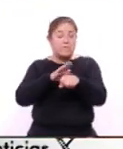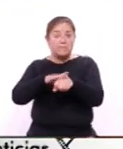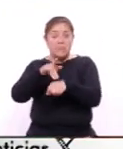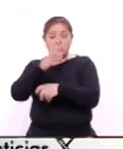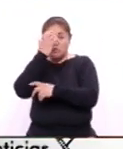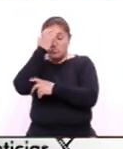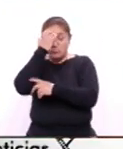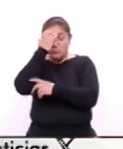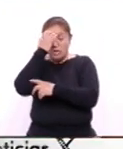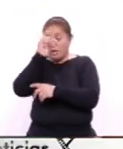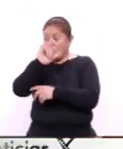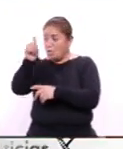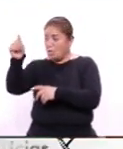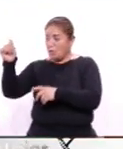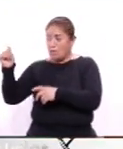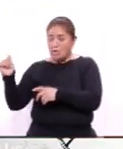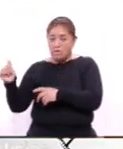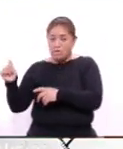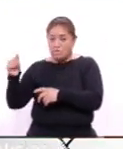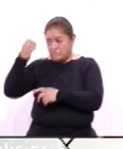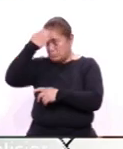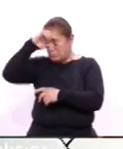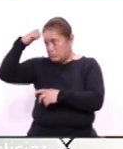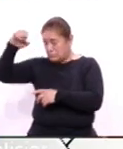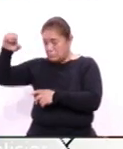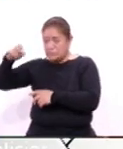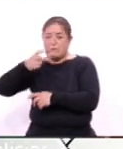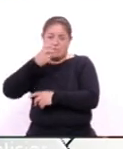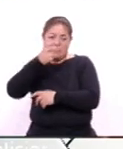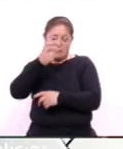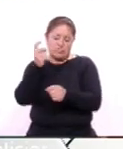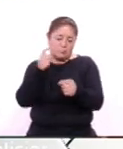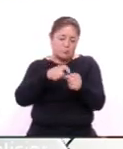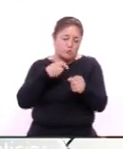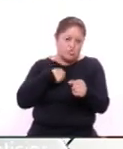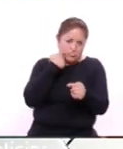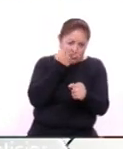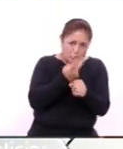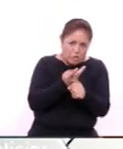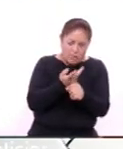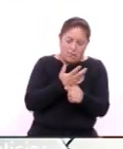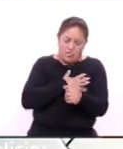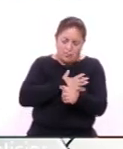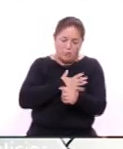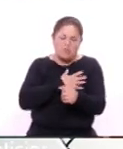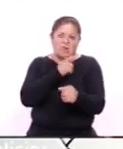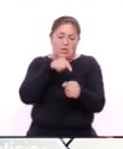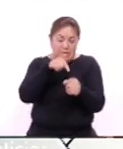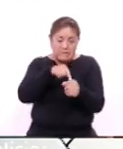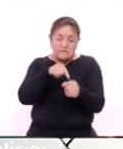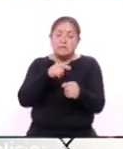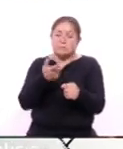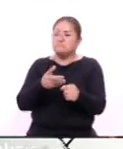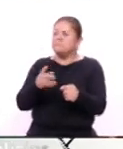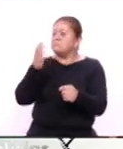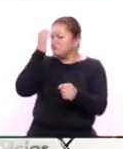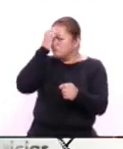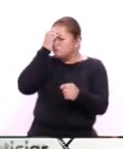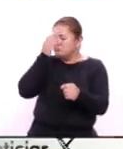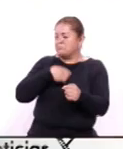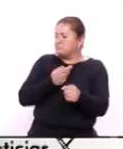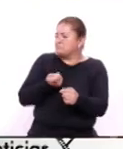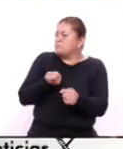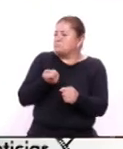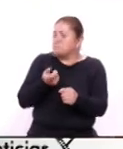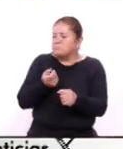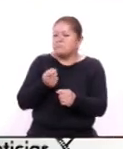realidades y creo que es lo importante de ser parte del voluntario de Cruz Roja el saber cómo puedes aportar un granito o lo